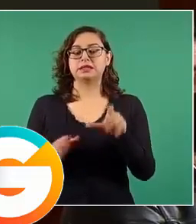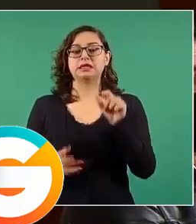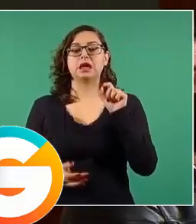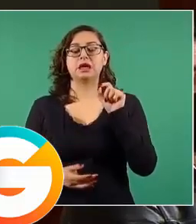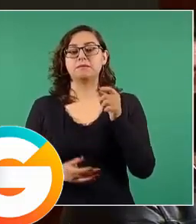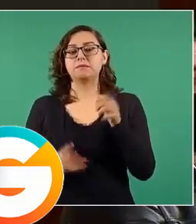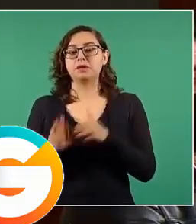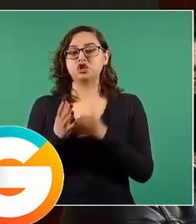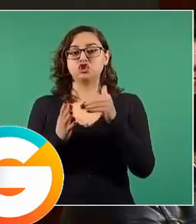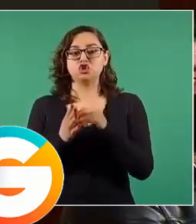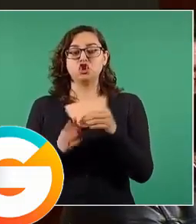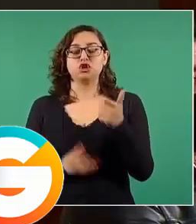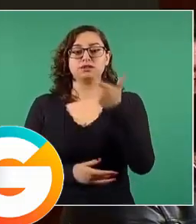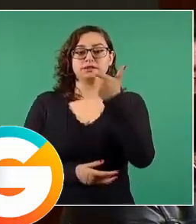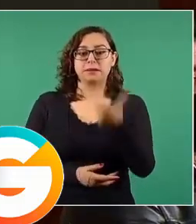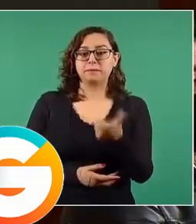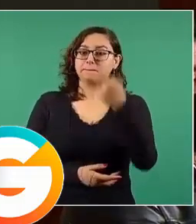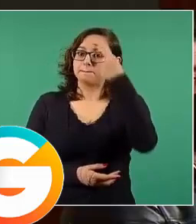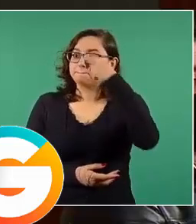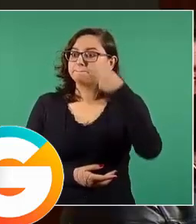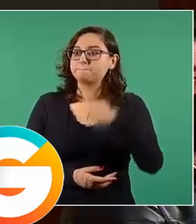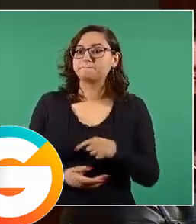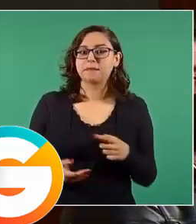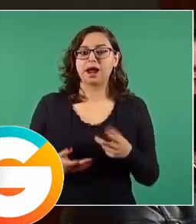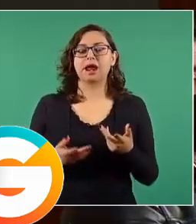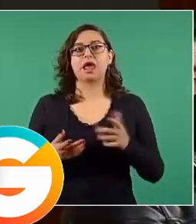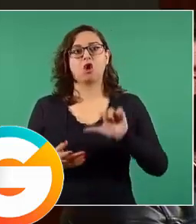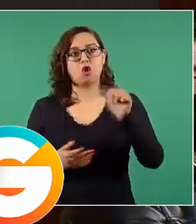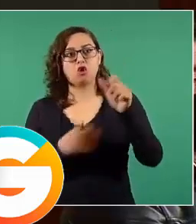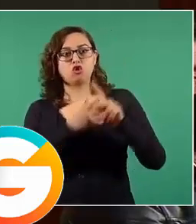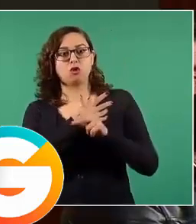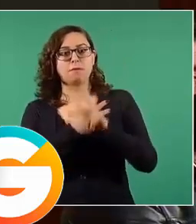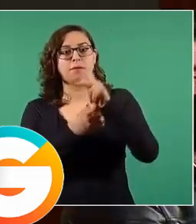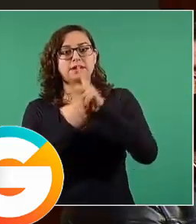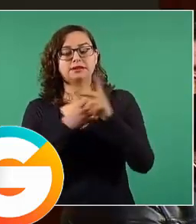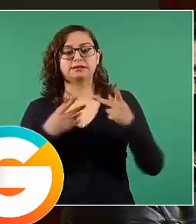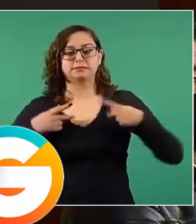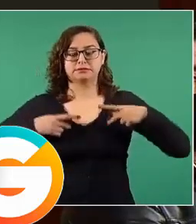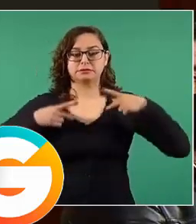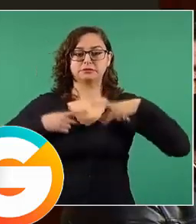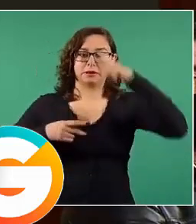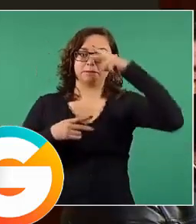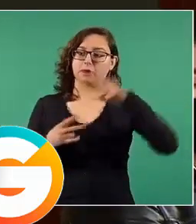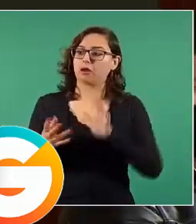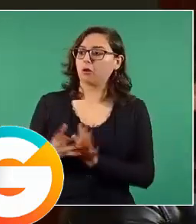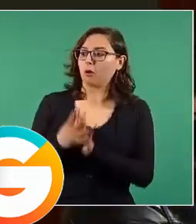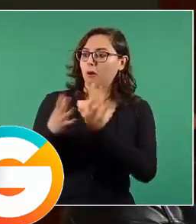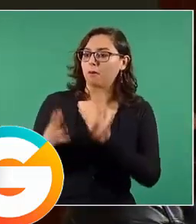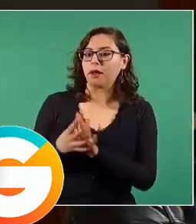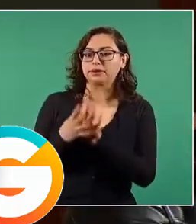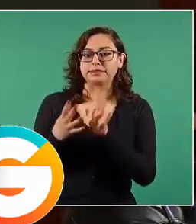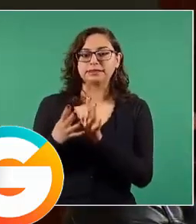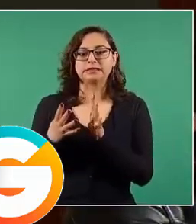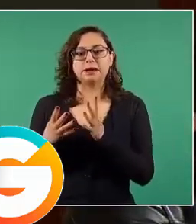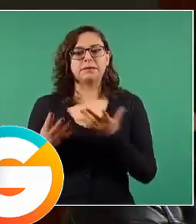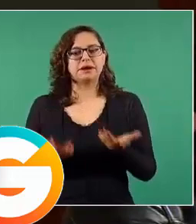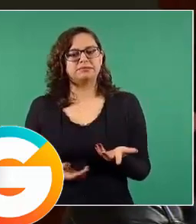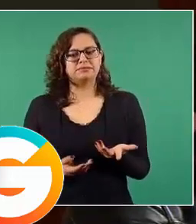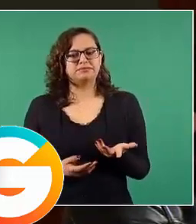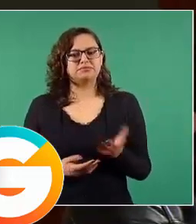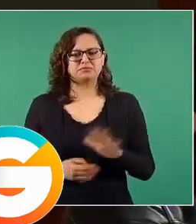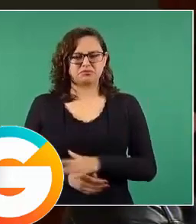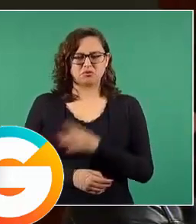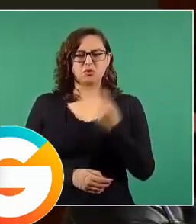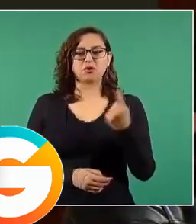participación de los mexicanos y mexicanas en el exterior y siendo esto por